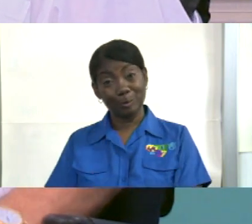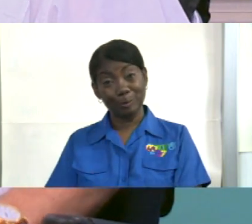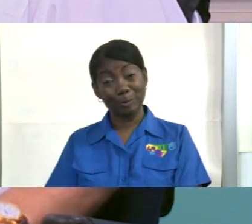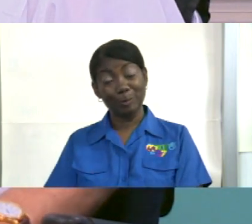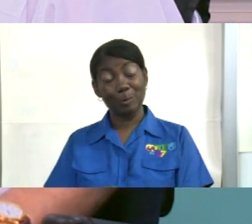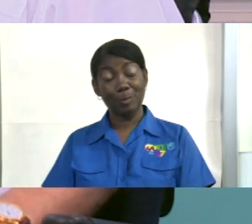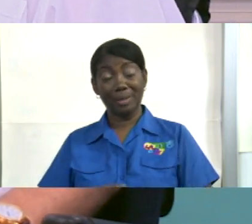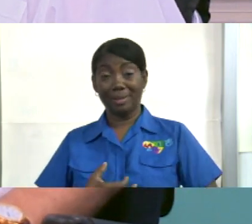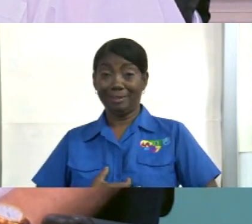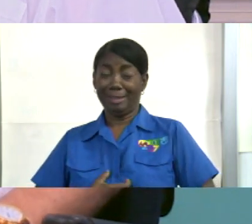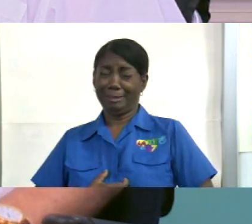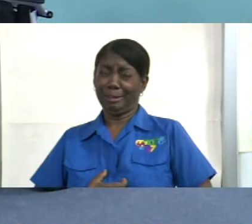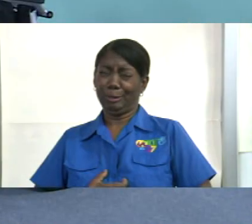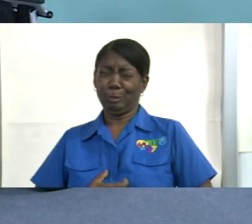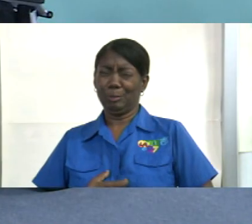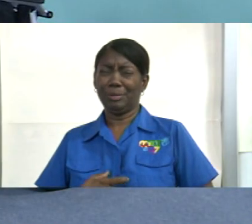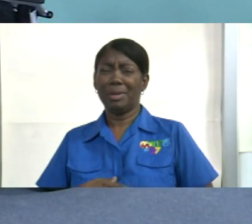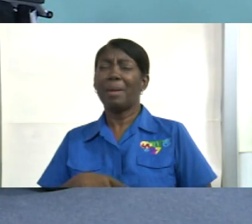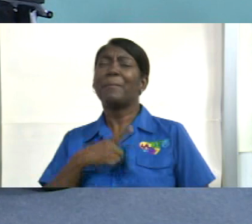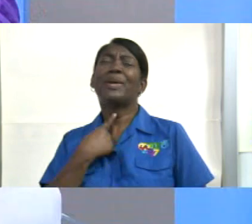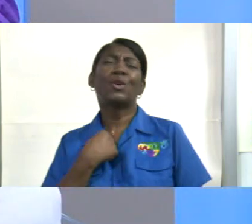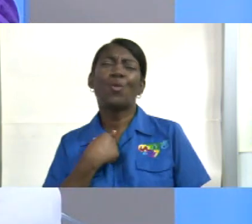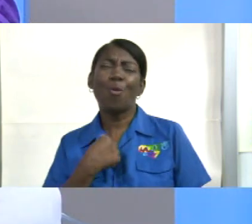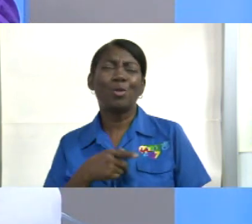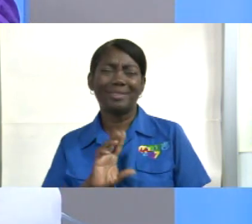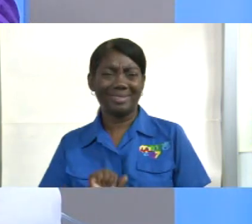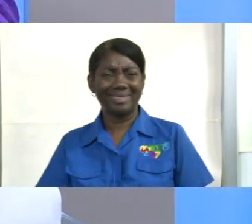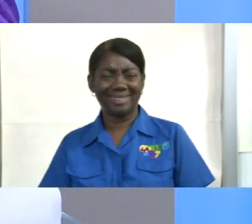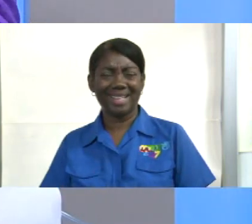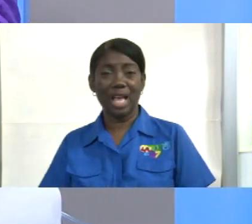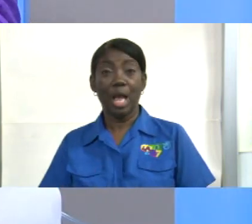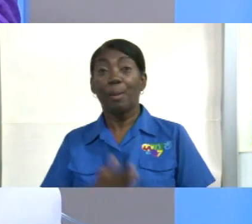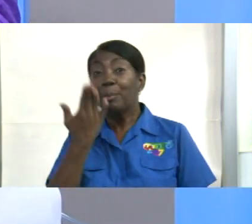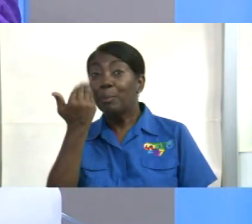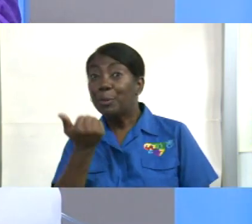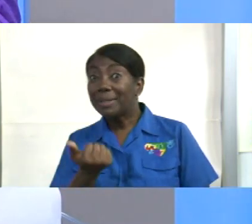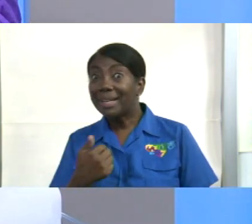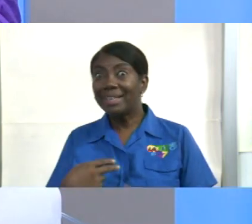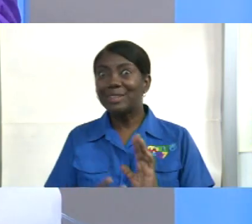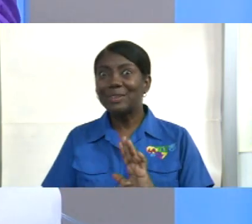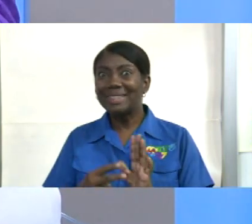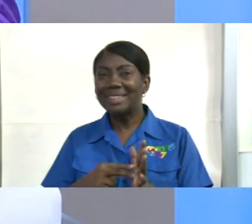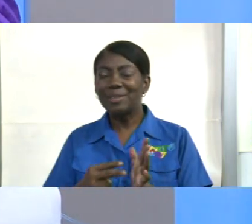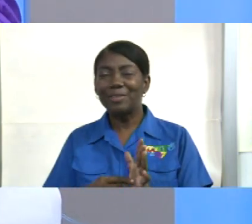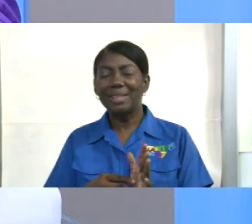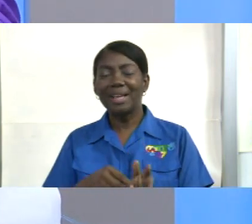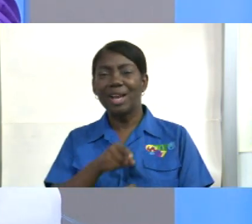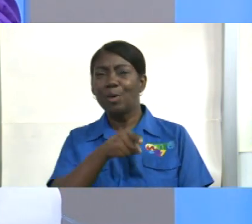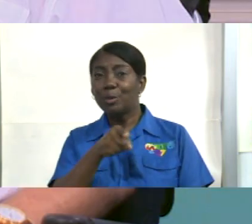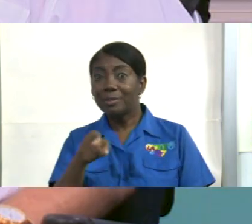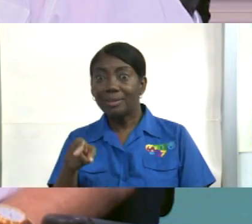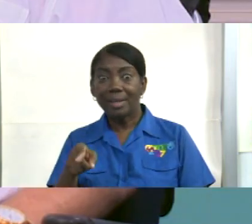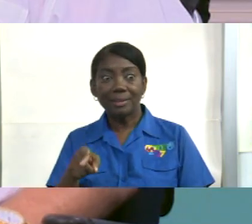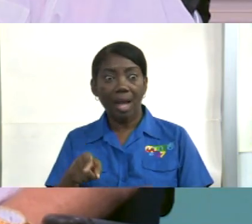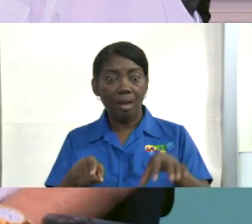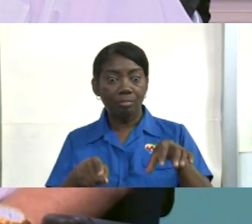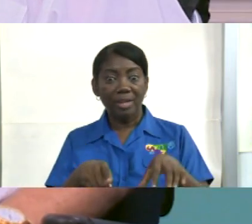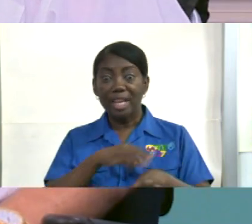título pero me encanta porque eso significa que usted está en todos los ámbitos